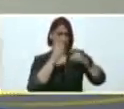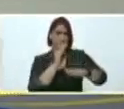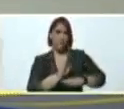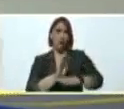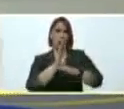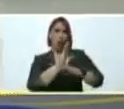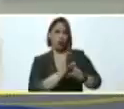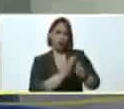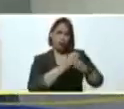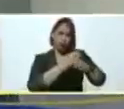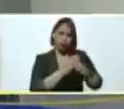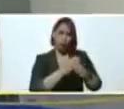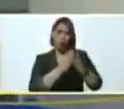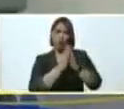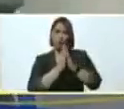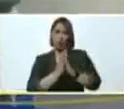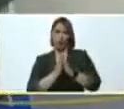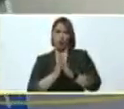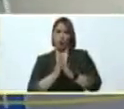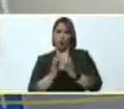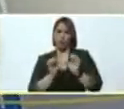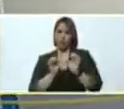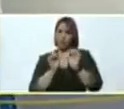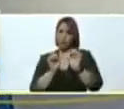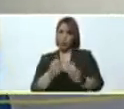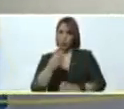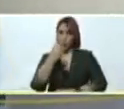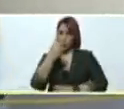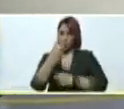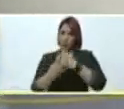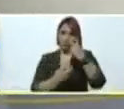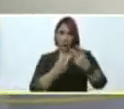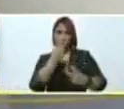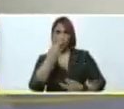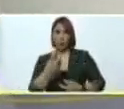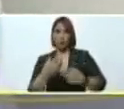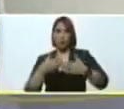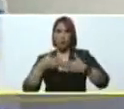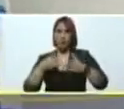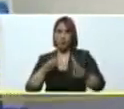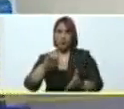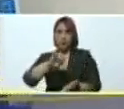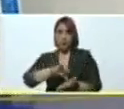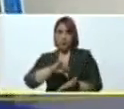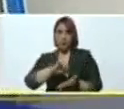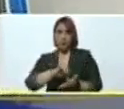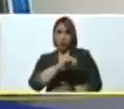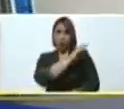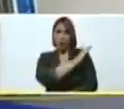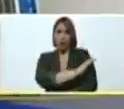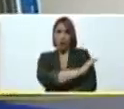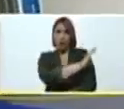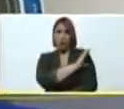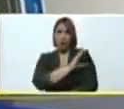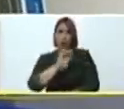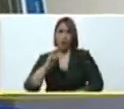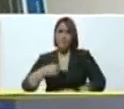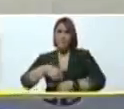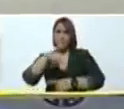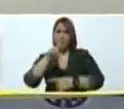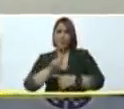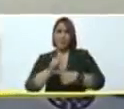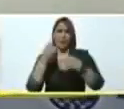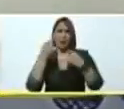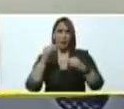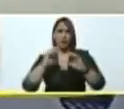Tenga cuidado ahí, por favor. Continuamos adelante en la inauguración de este centro clínico de primer nivel